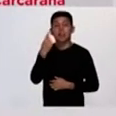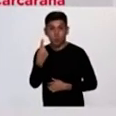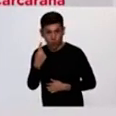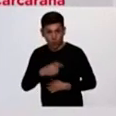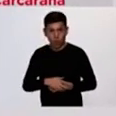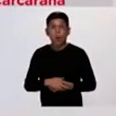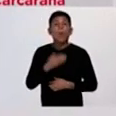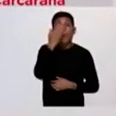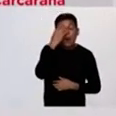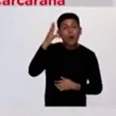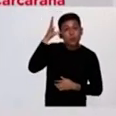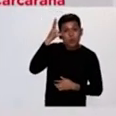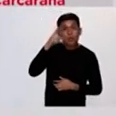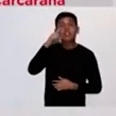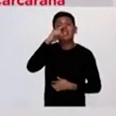En la